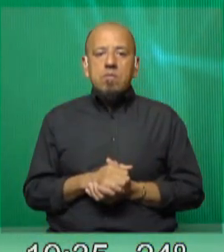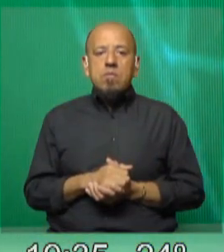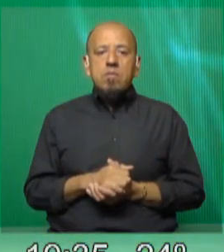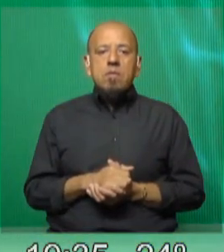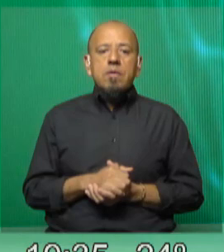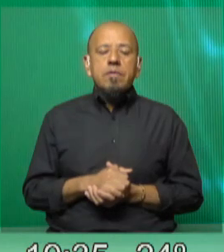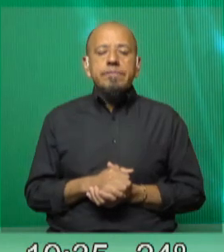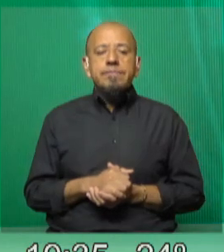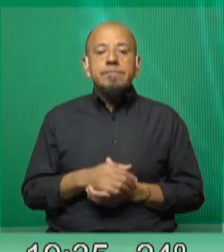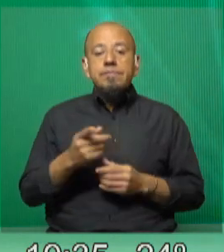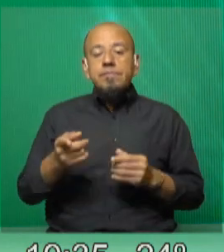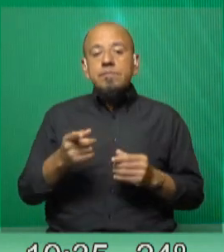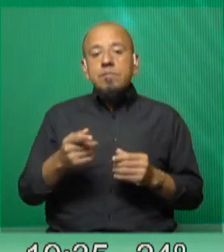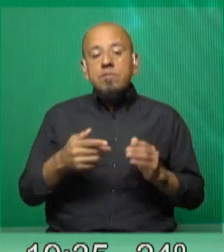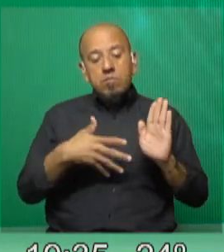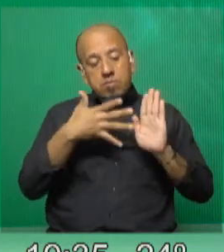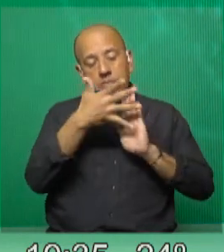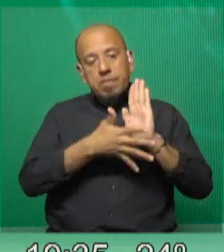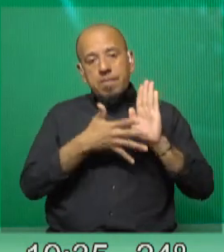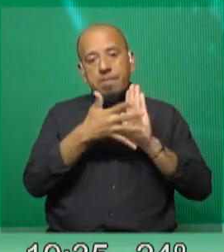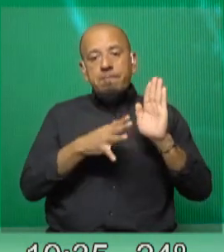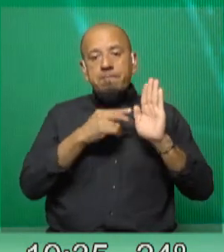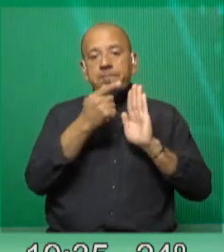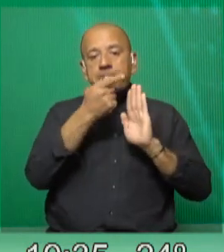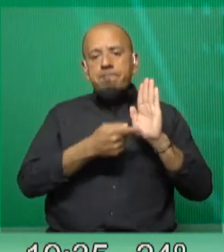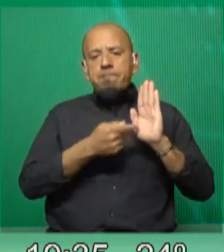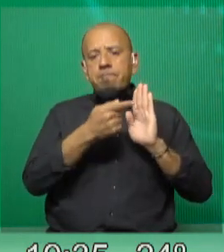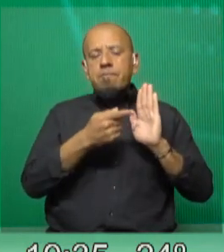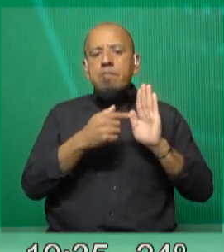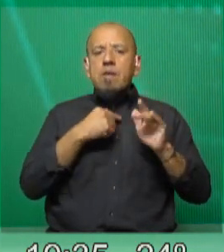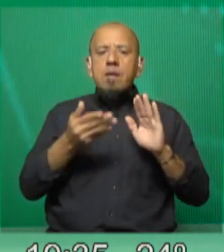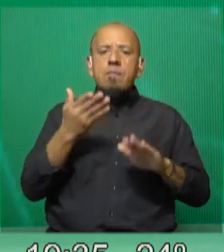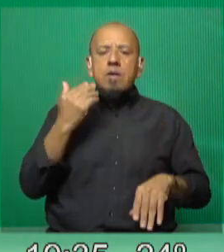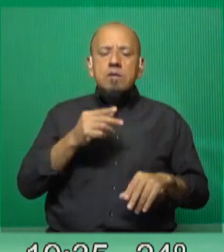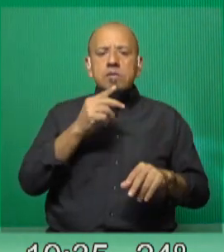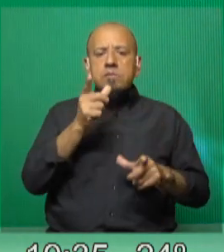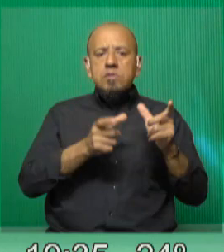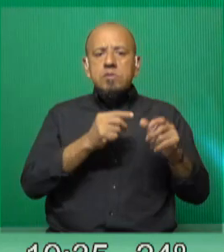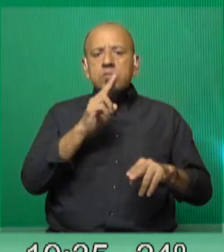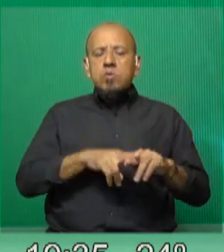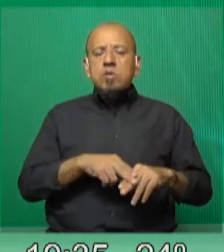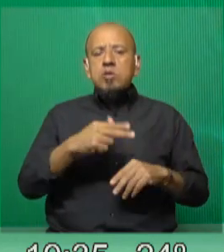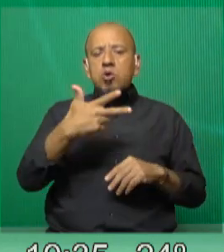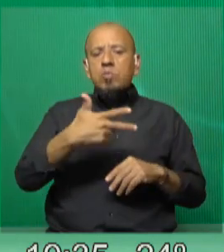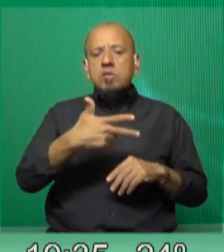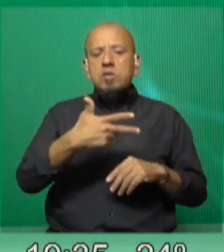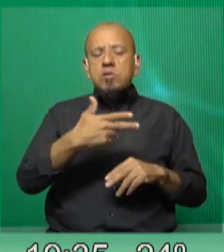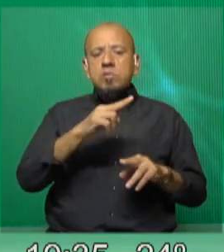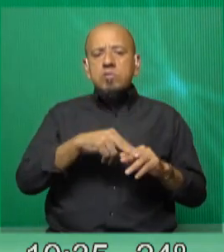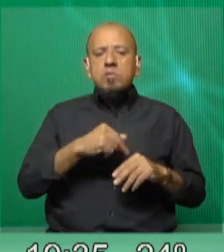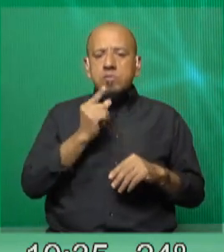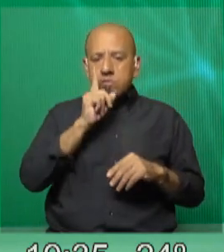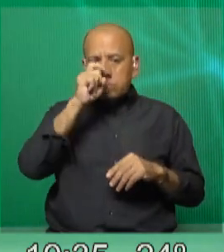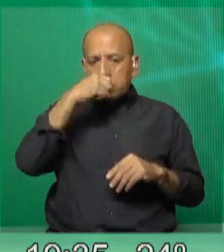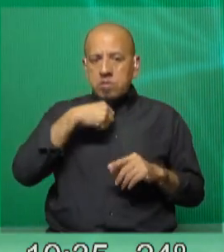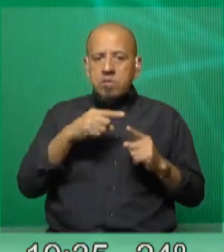el que se ven los lugares del país donde se concentra la mayor cantidad de homicidios Montevideo, por la cantidad